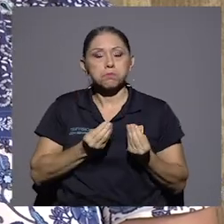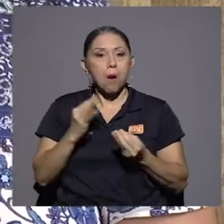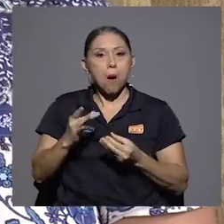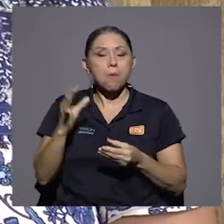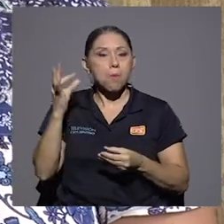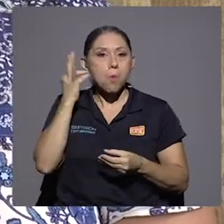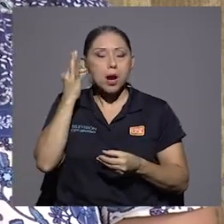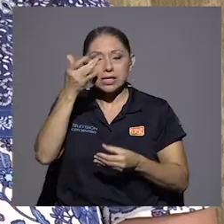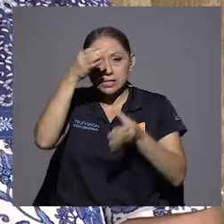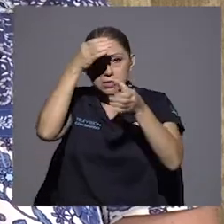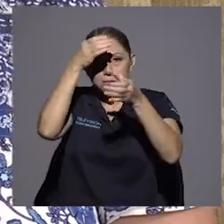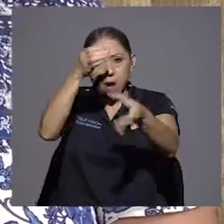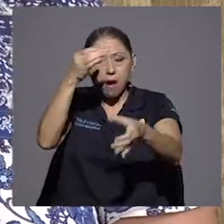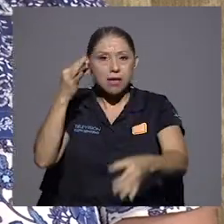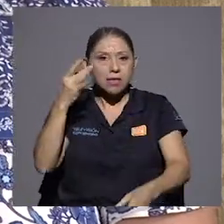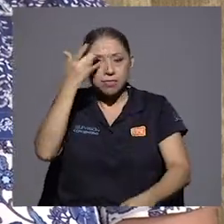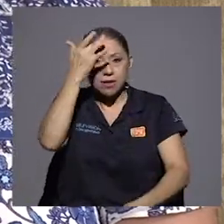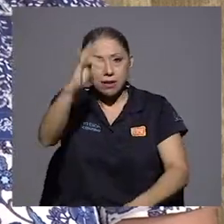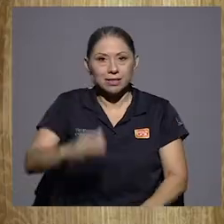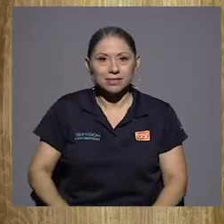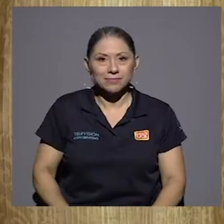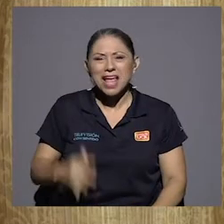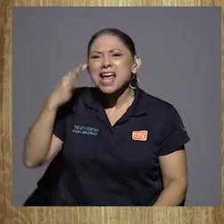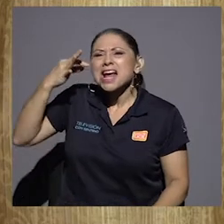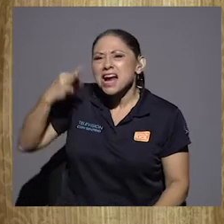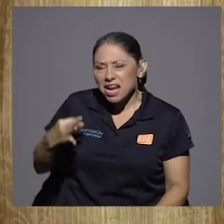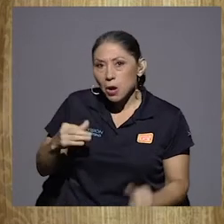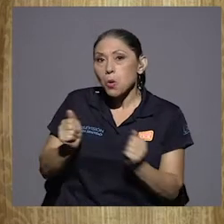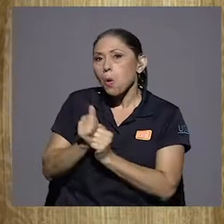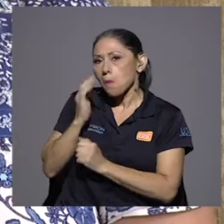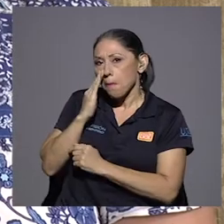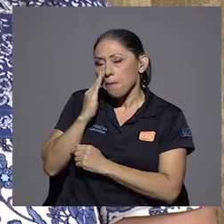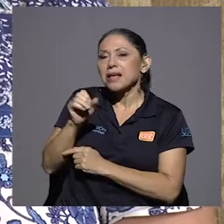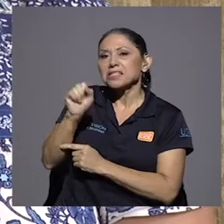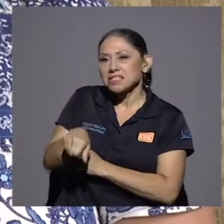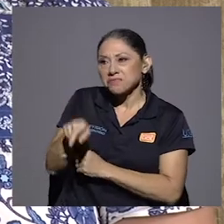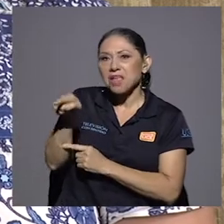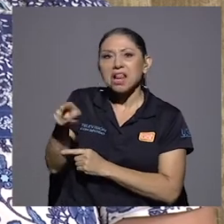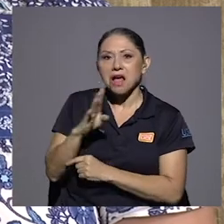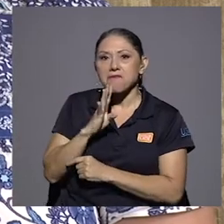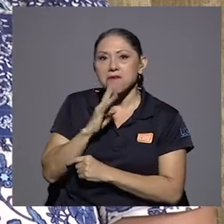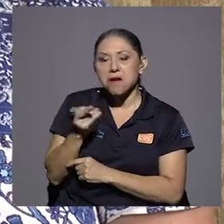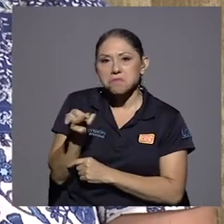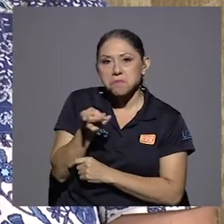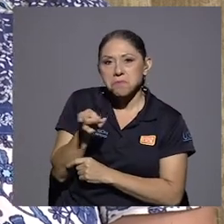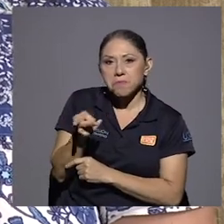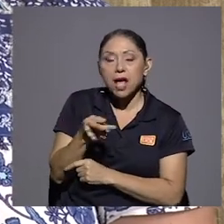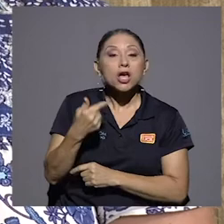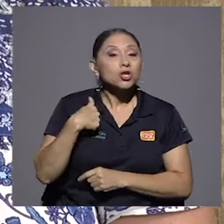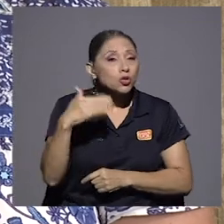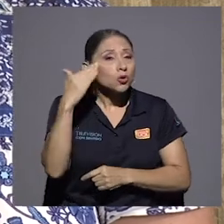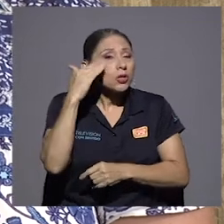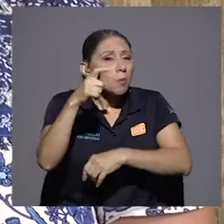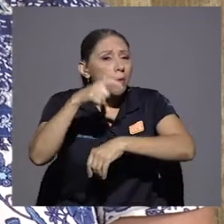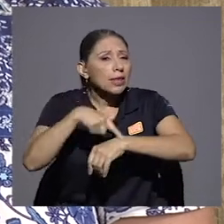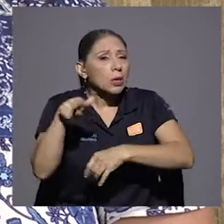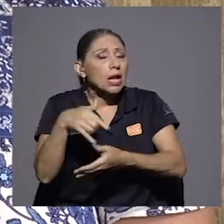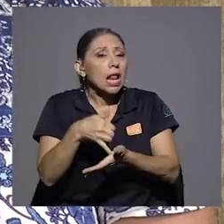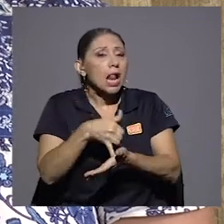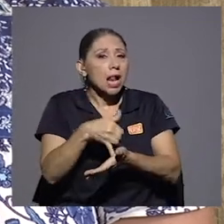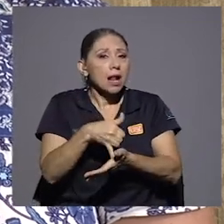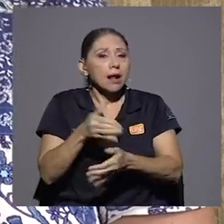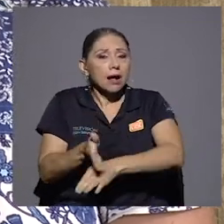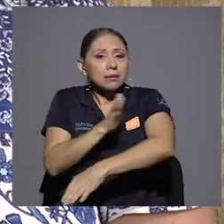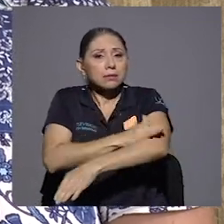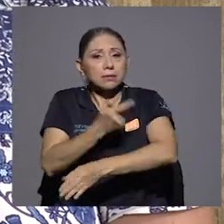creo que con mi mamá sí tenía que haber hablado. Yo sé de un momento que flaqueó, que fue antes que yo naciera, que tuvo un